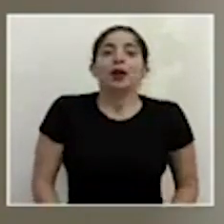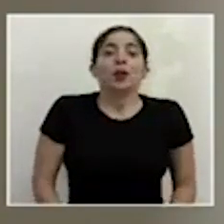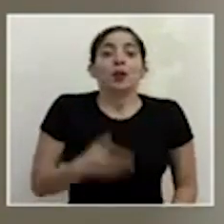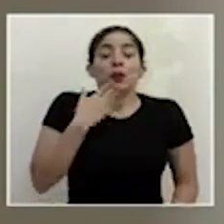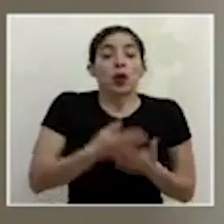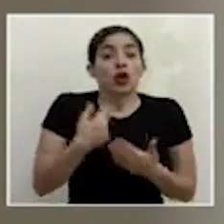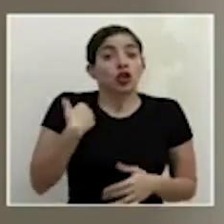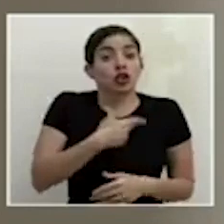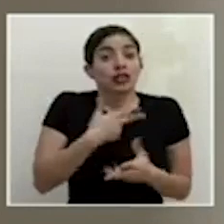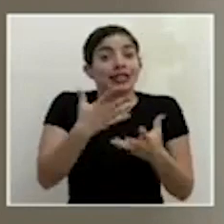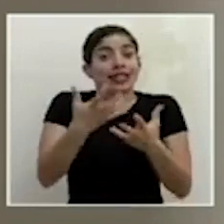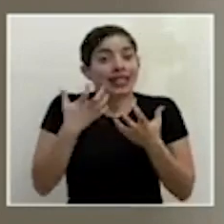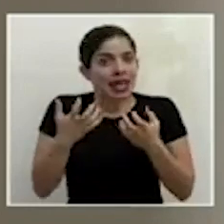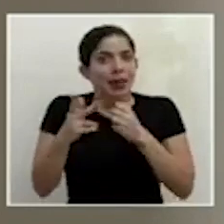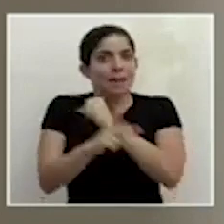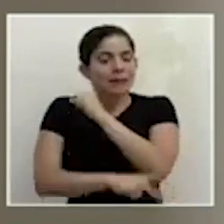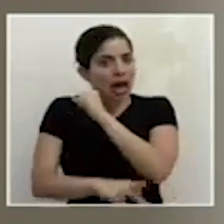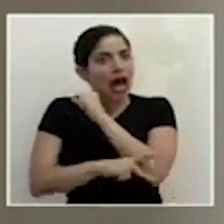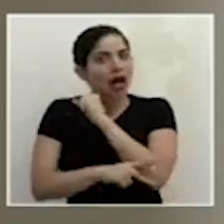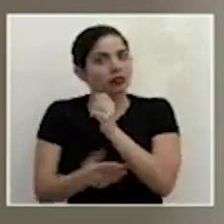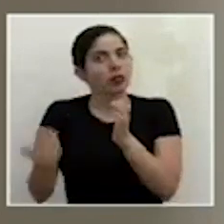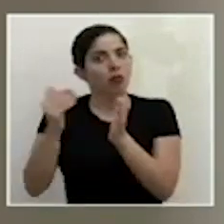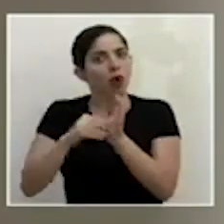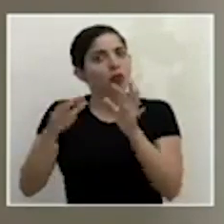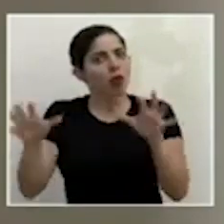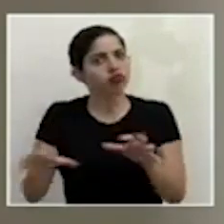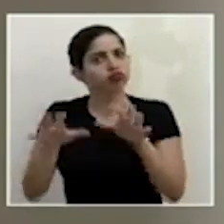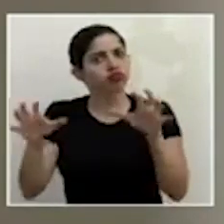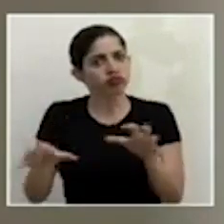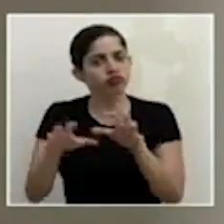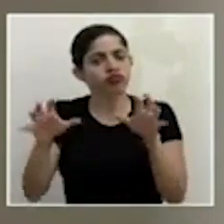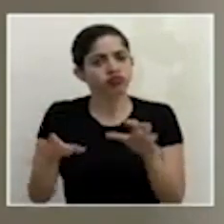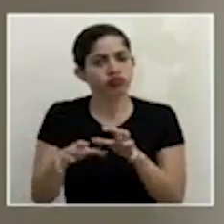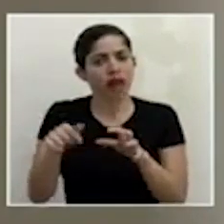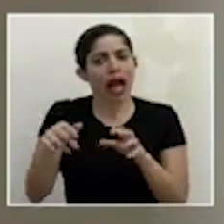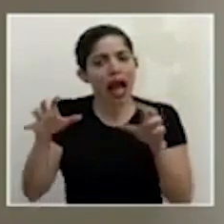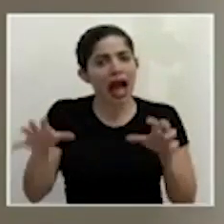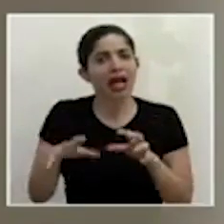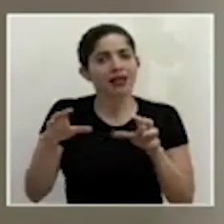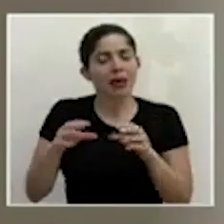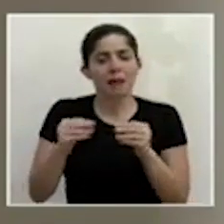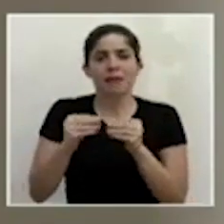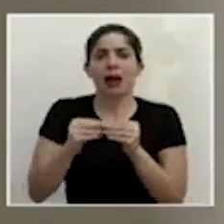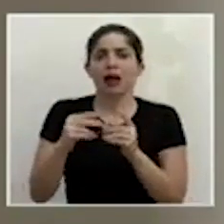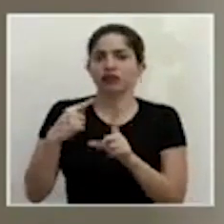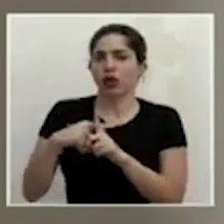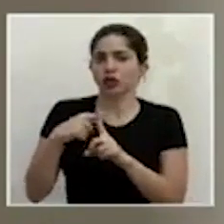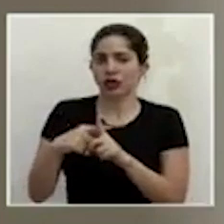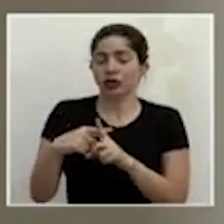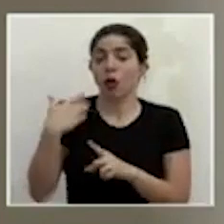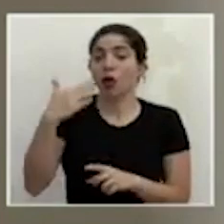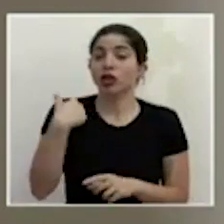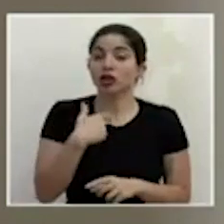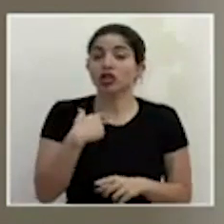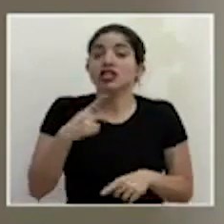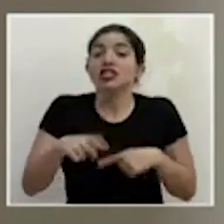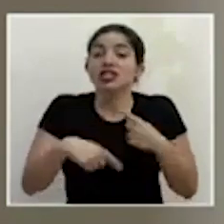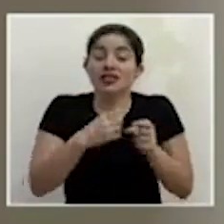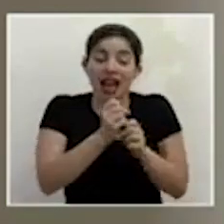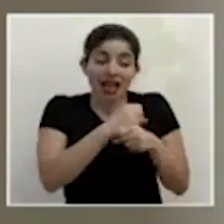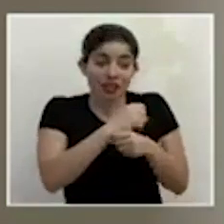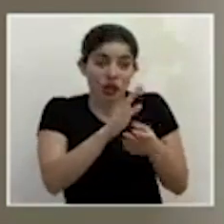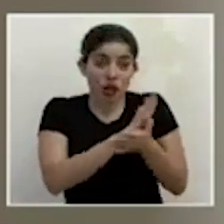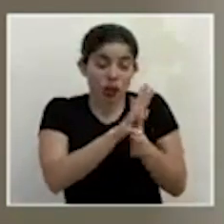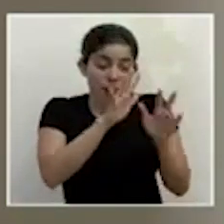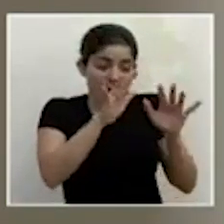nosotros queremos que el país realmente haga una reactivación una reactivación que le decimos que sea proactiva entonces cuando íbamos a desarrollar este documento